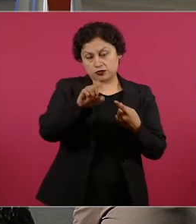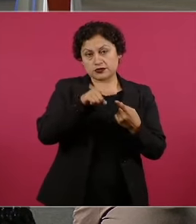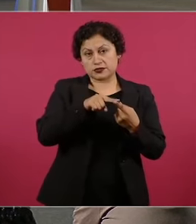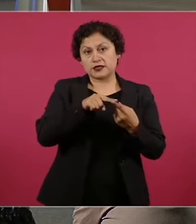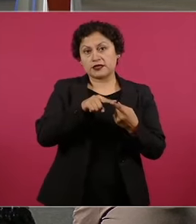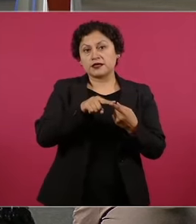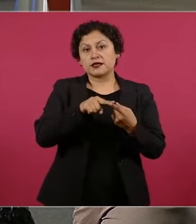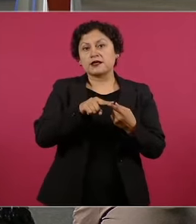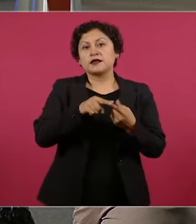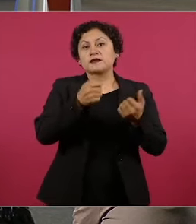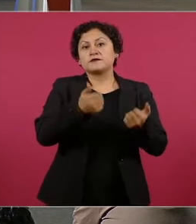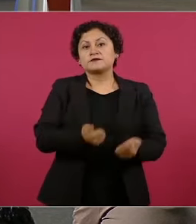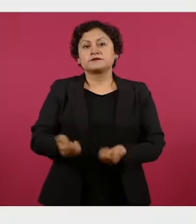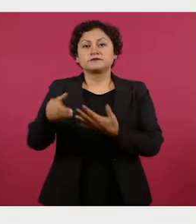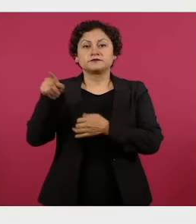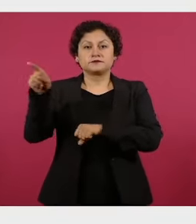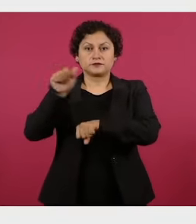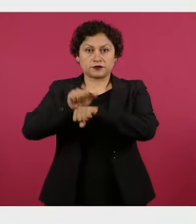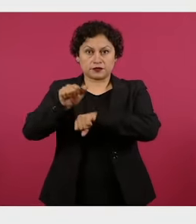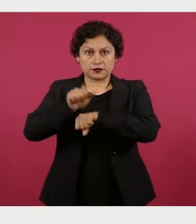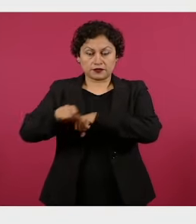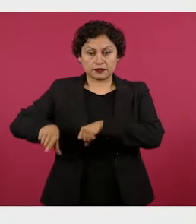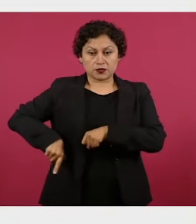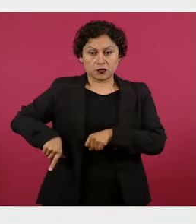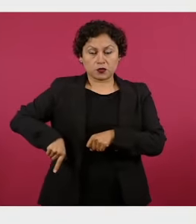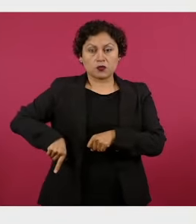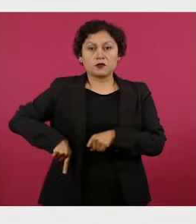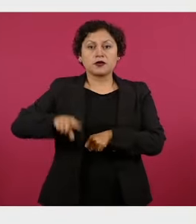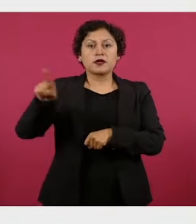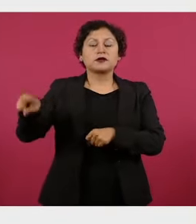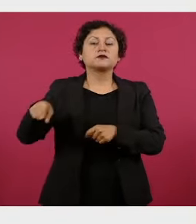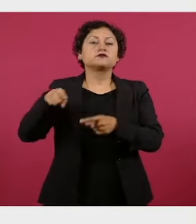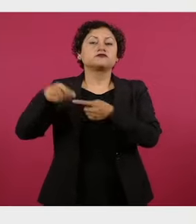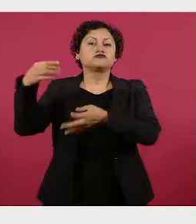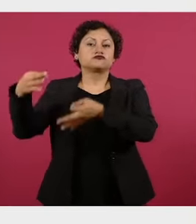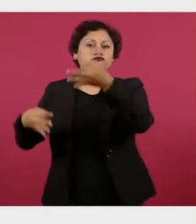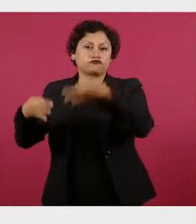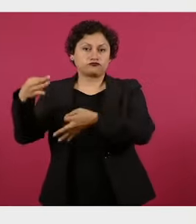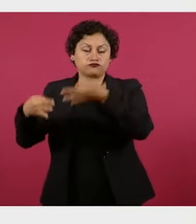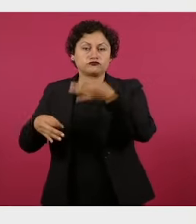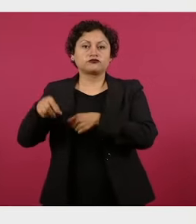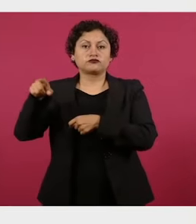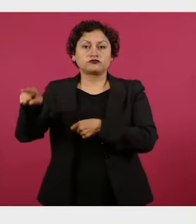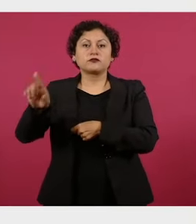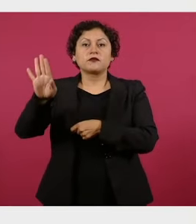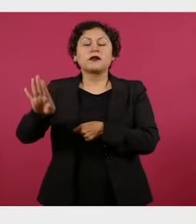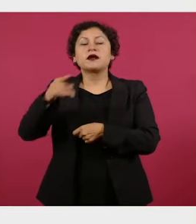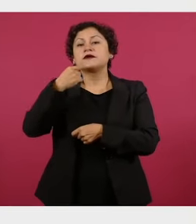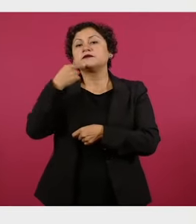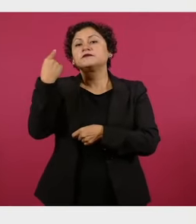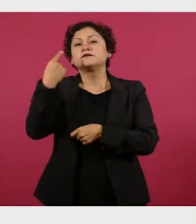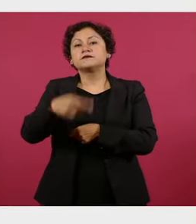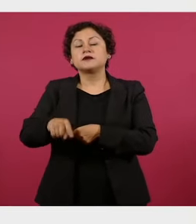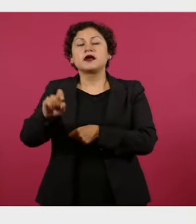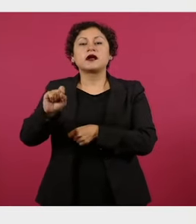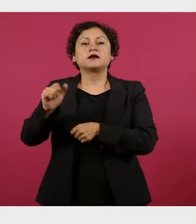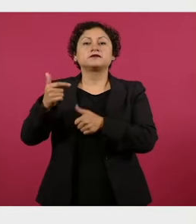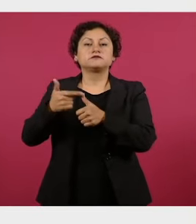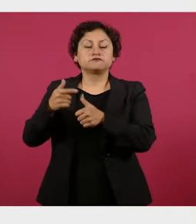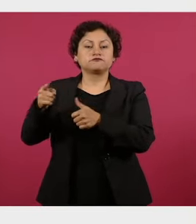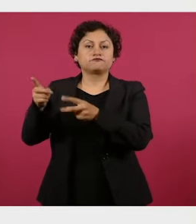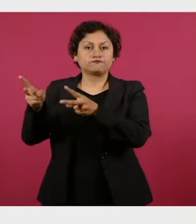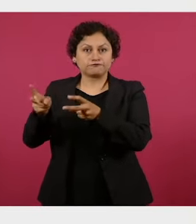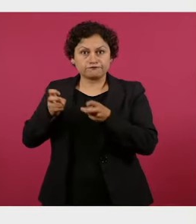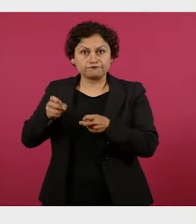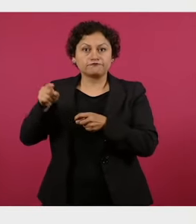gobierno de Argentina, requerido por una corte de Buenos Aires por los delitos de asociación ilícita, lavado de activos de